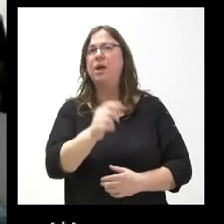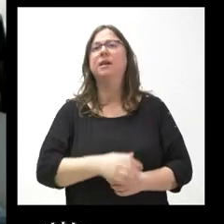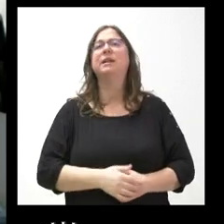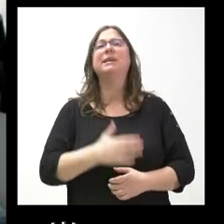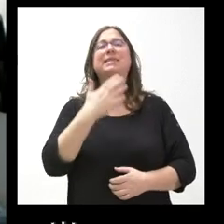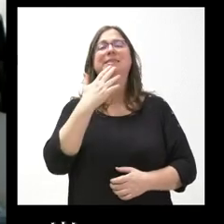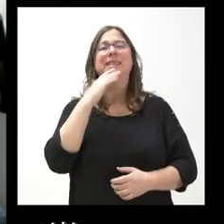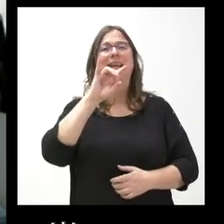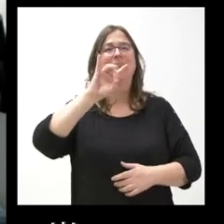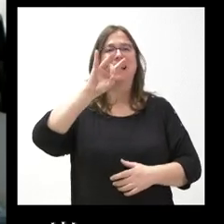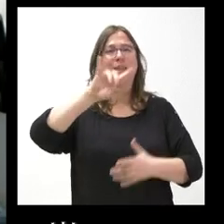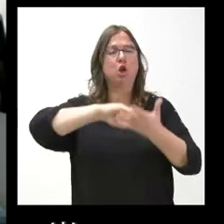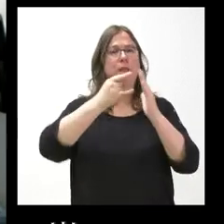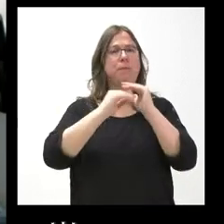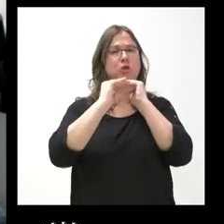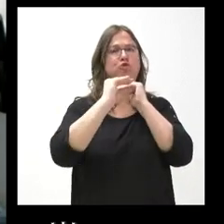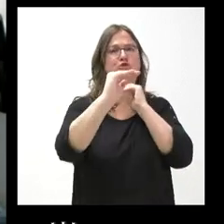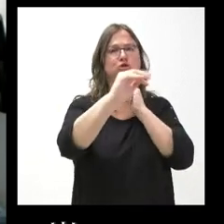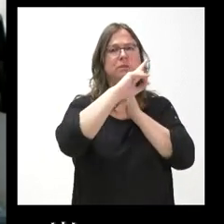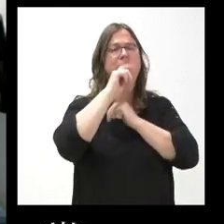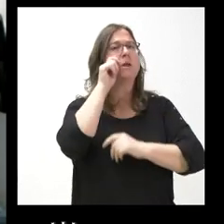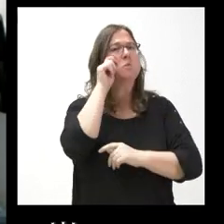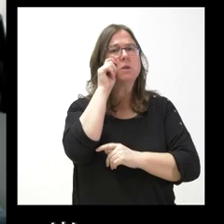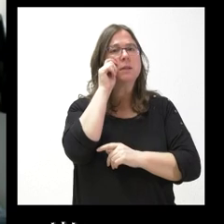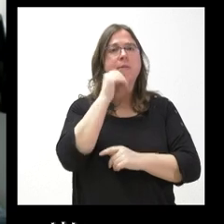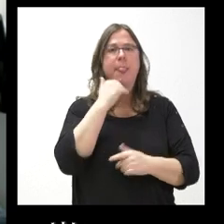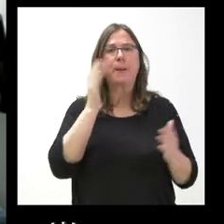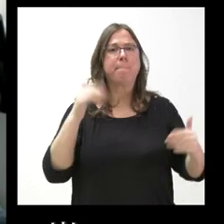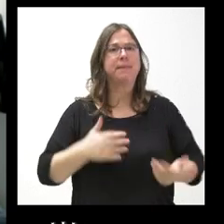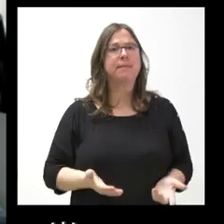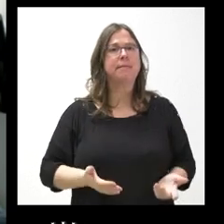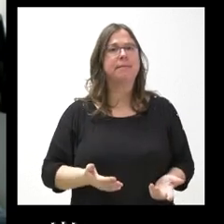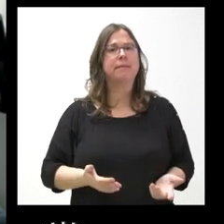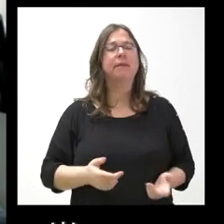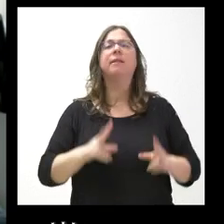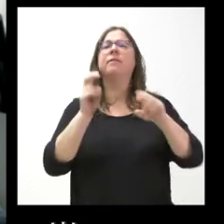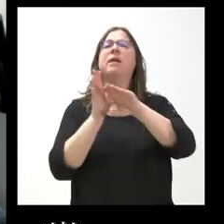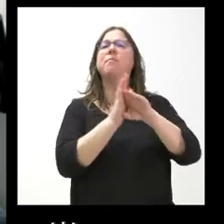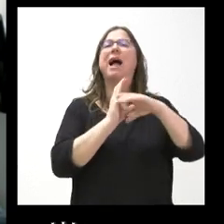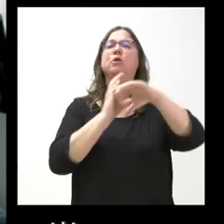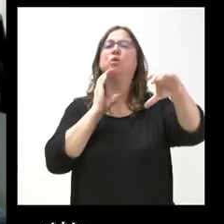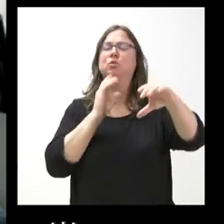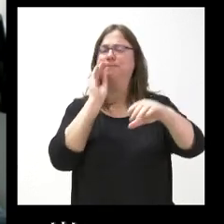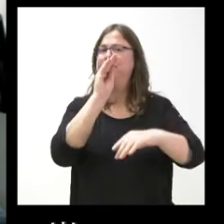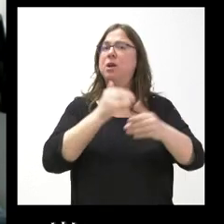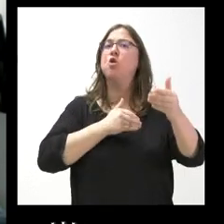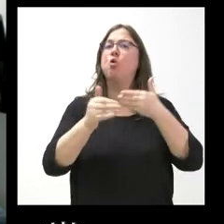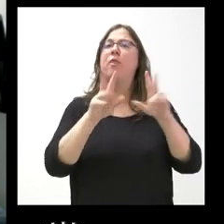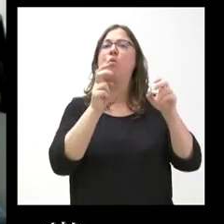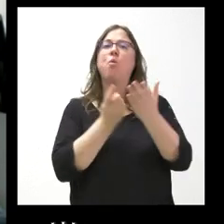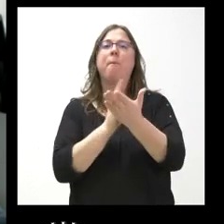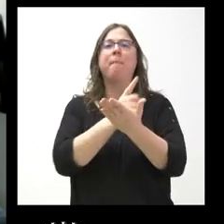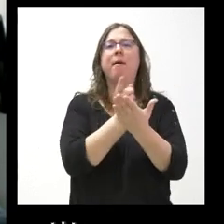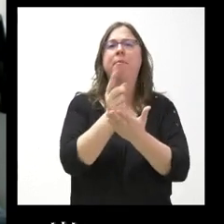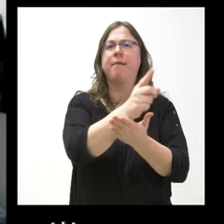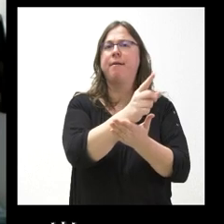en los catorce planes de sostenibilidad turística. Luego, respecto a los autobuses, ¿para cuándo el nuevo mapa concesional,